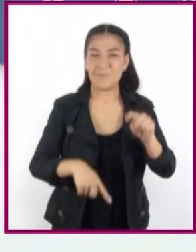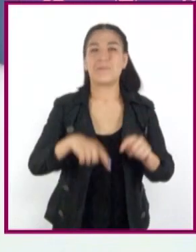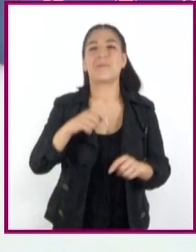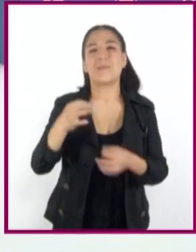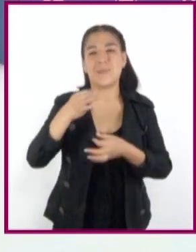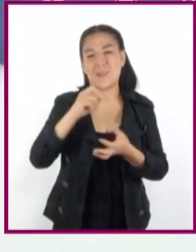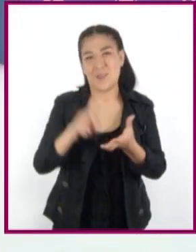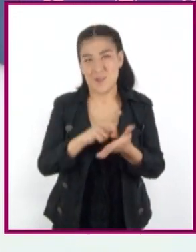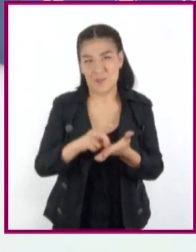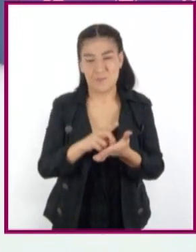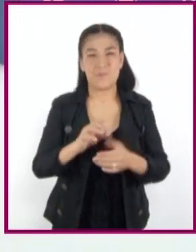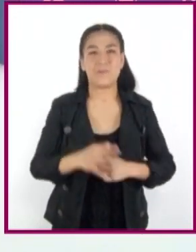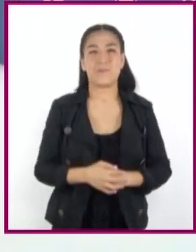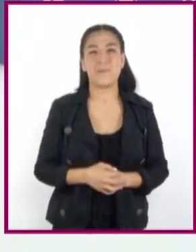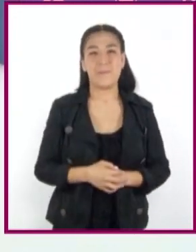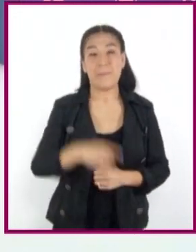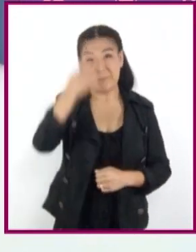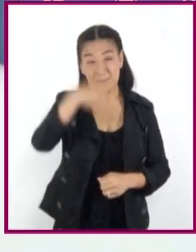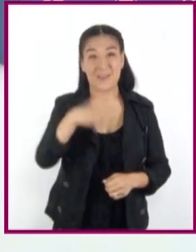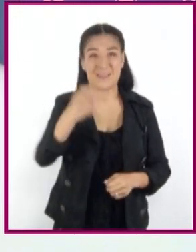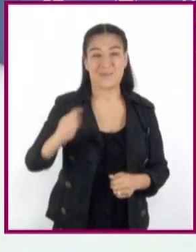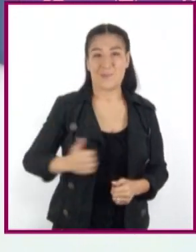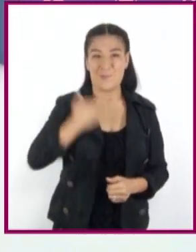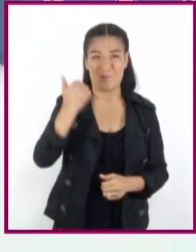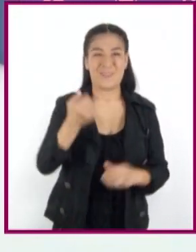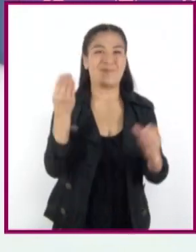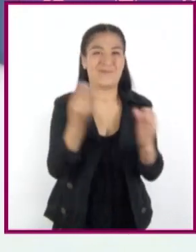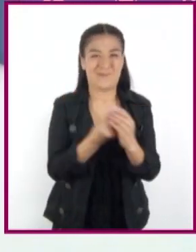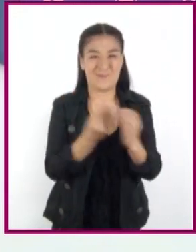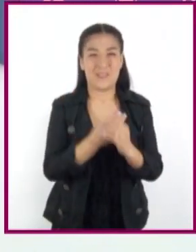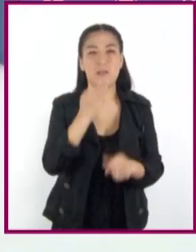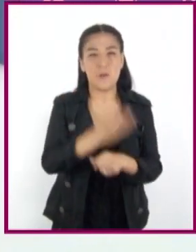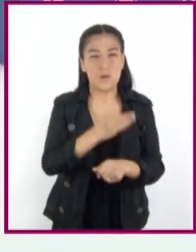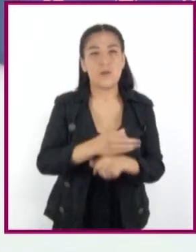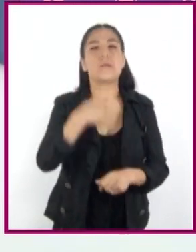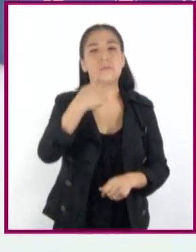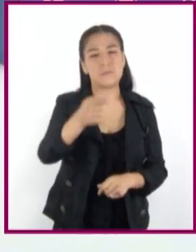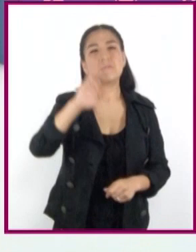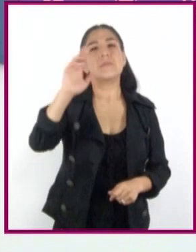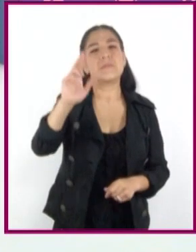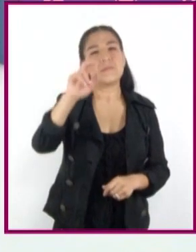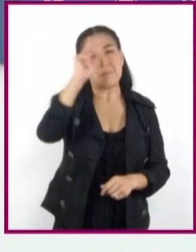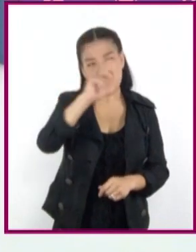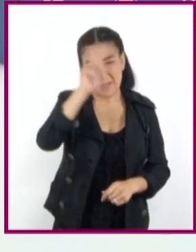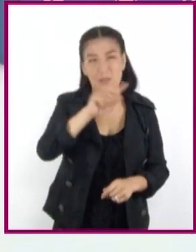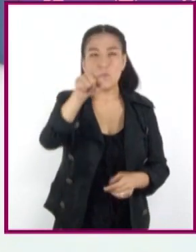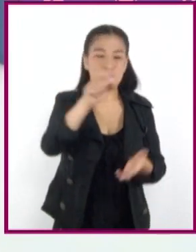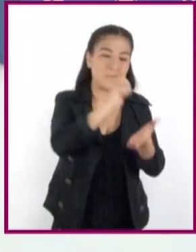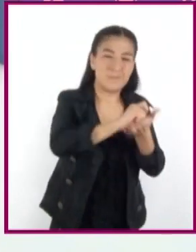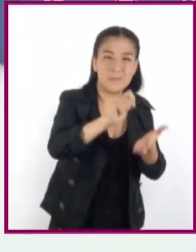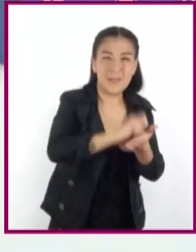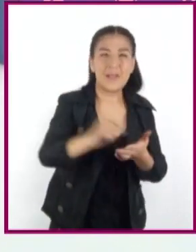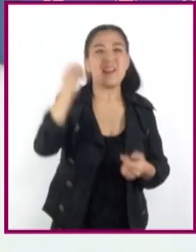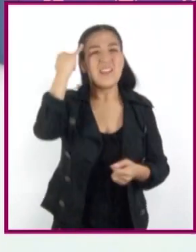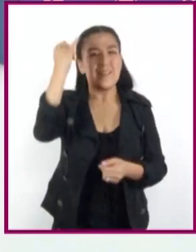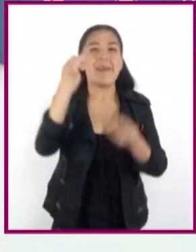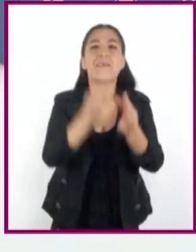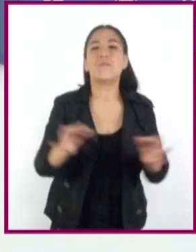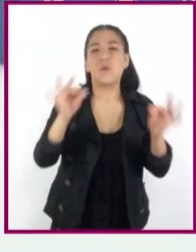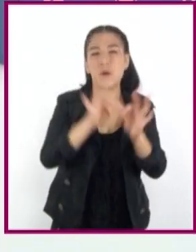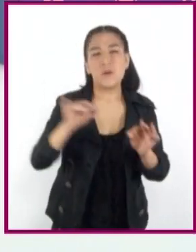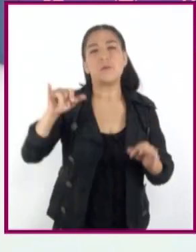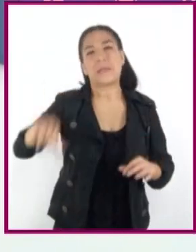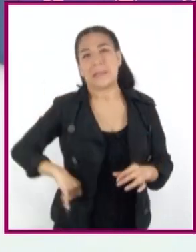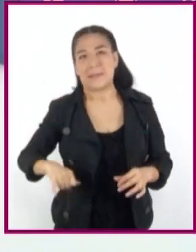Para aprovechar al máximo los contenidos de esta sesión, les recomiendo que realicen un registro de las ideas principales o de las